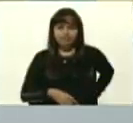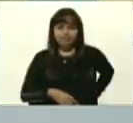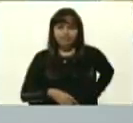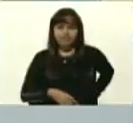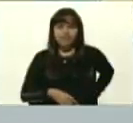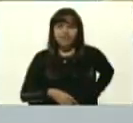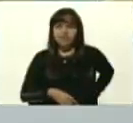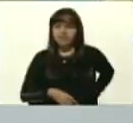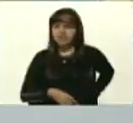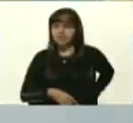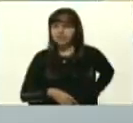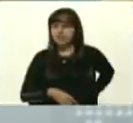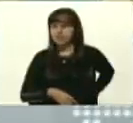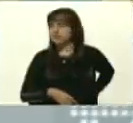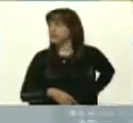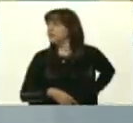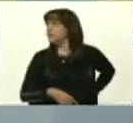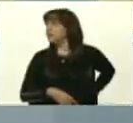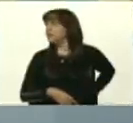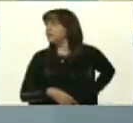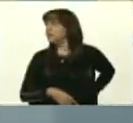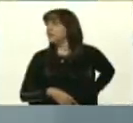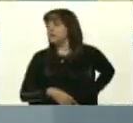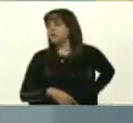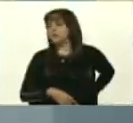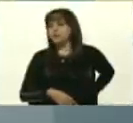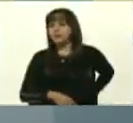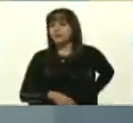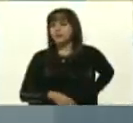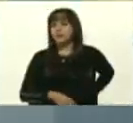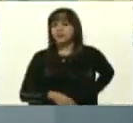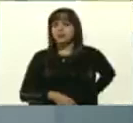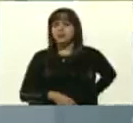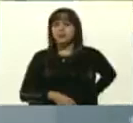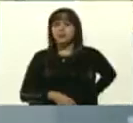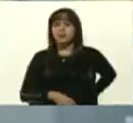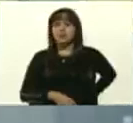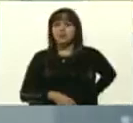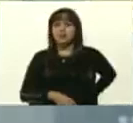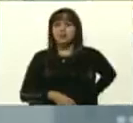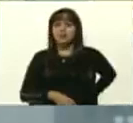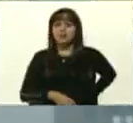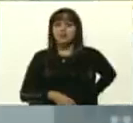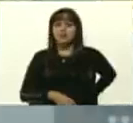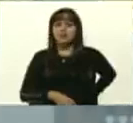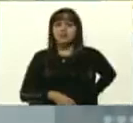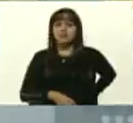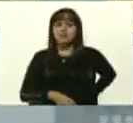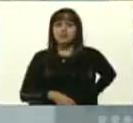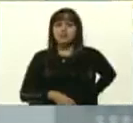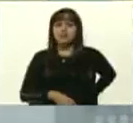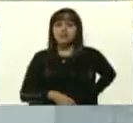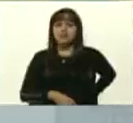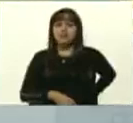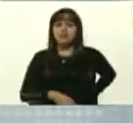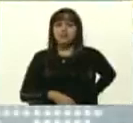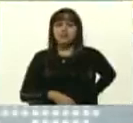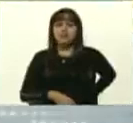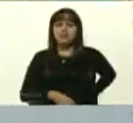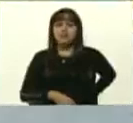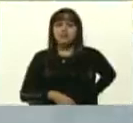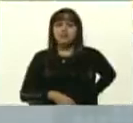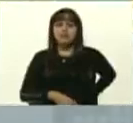Hay otro producto, presidente, que además hoy queremos presentarlo a todo nuestro pueblo. Este es el módulo de Cante B.